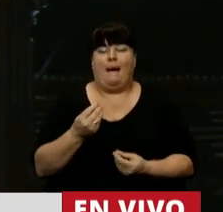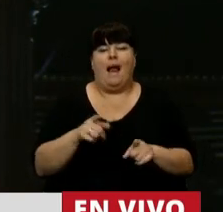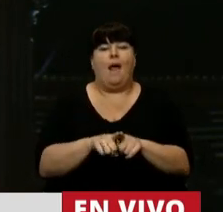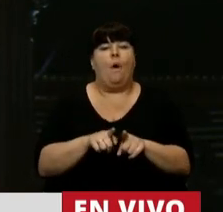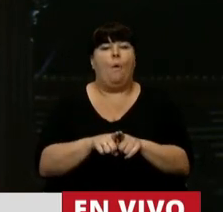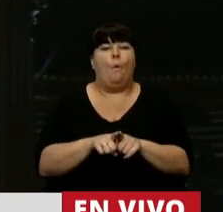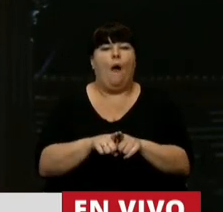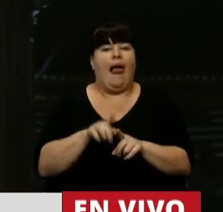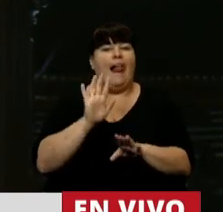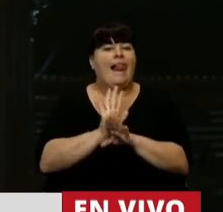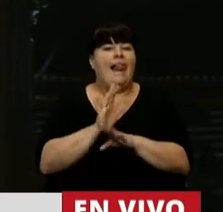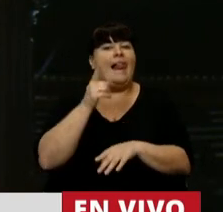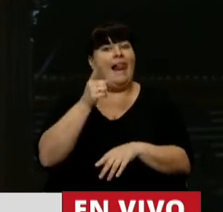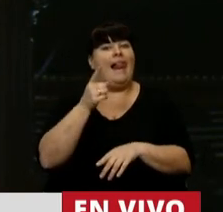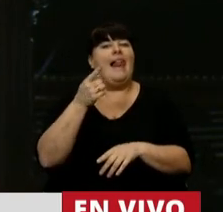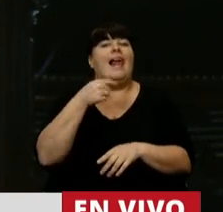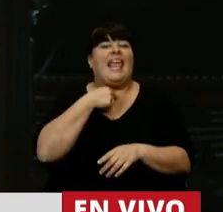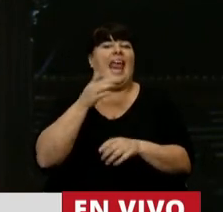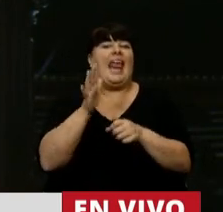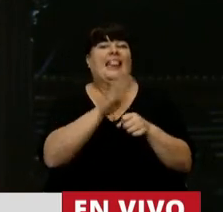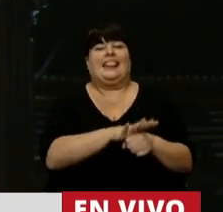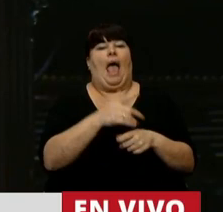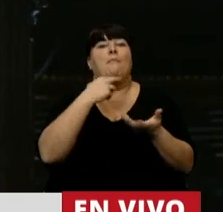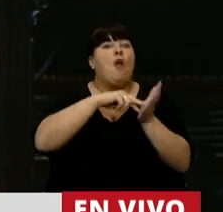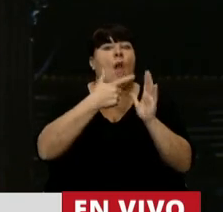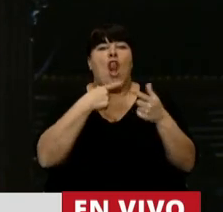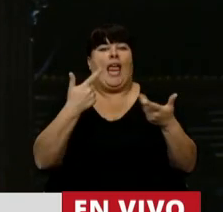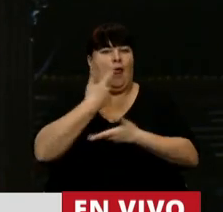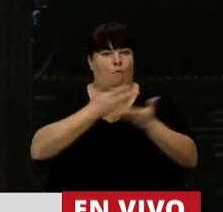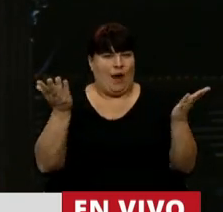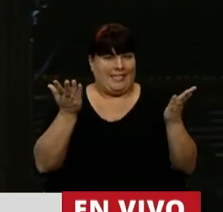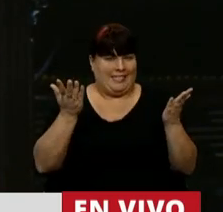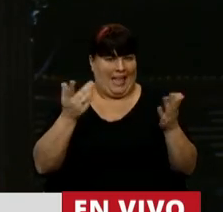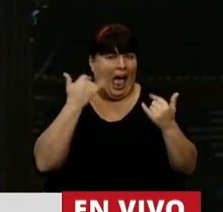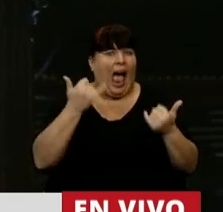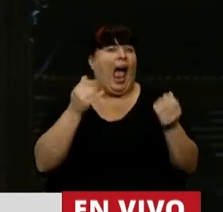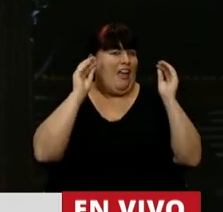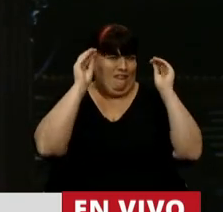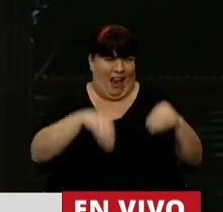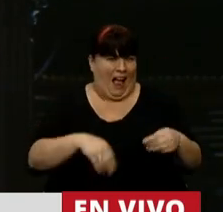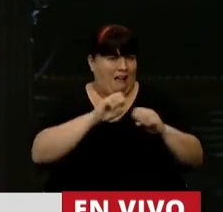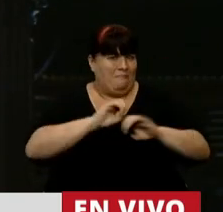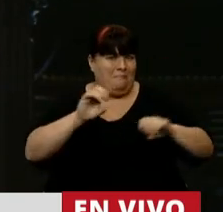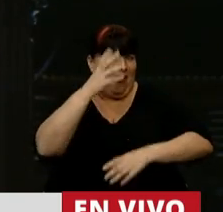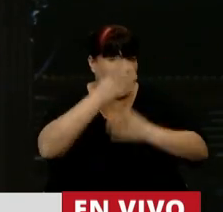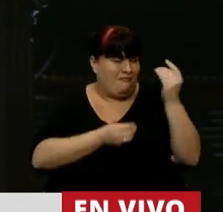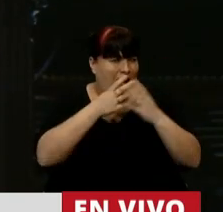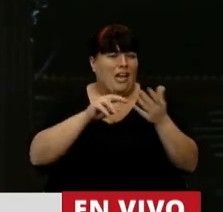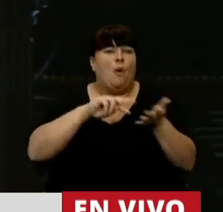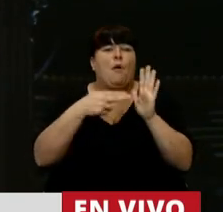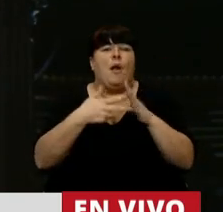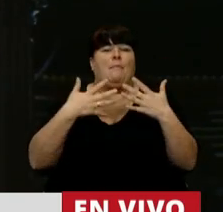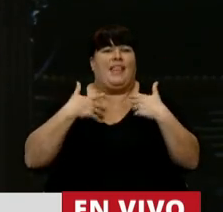el dedo con el que pretende tapar el sol. Un sol de fracasos. La tragedia